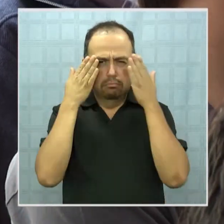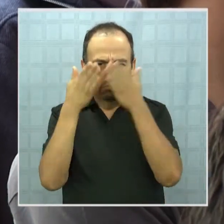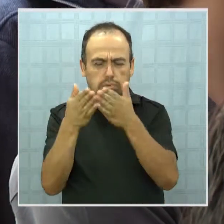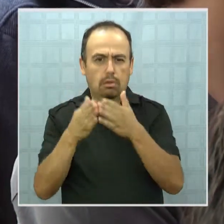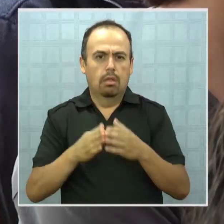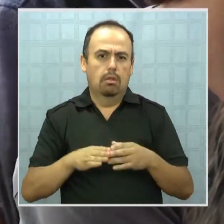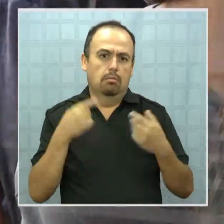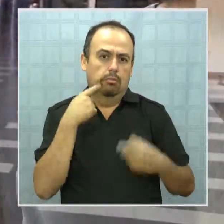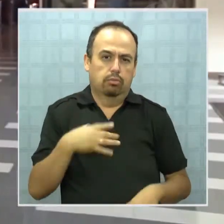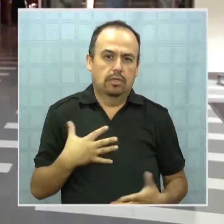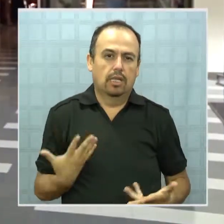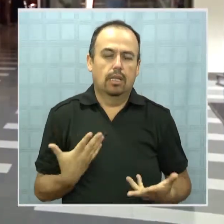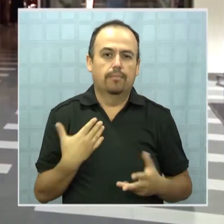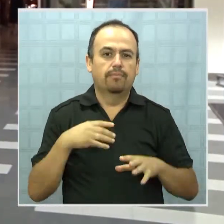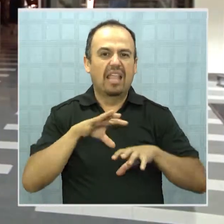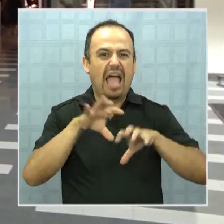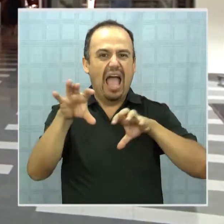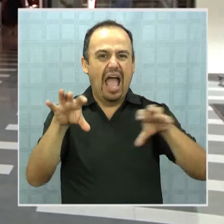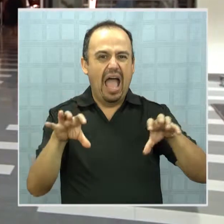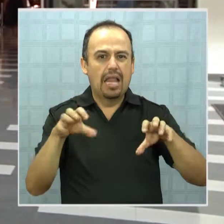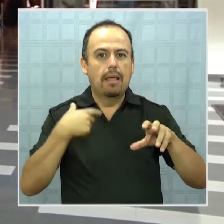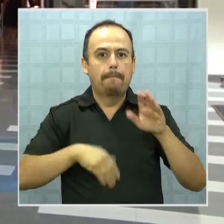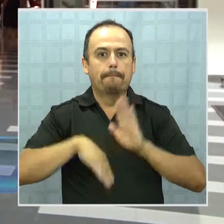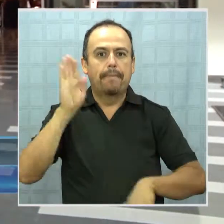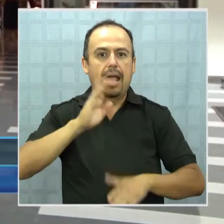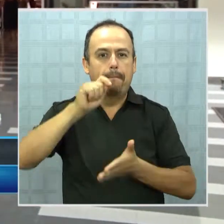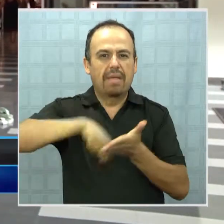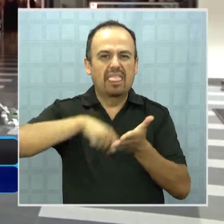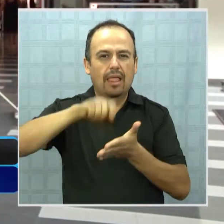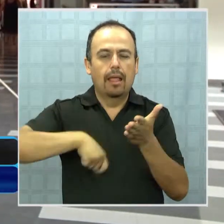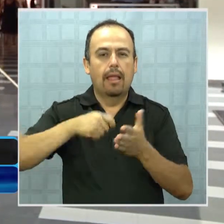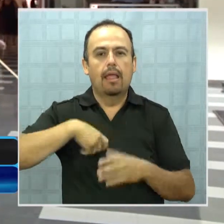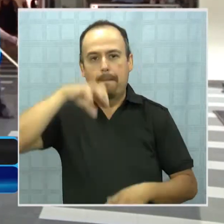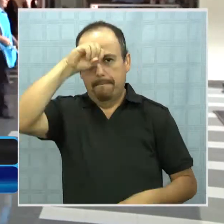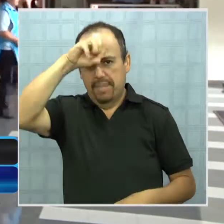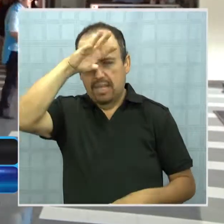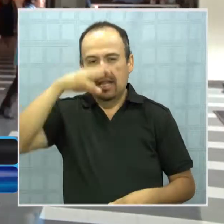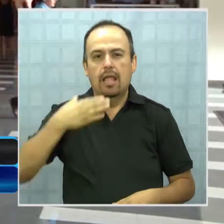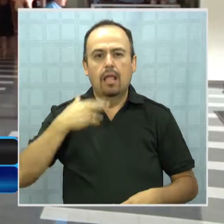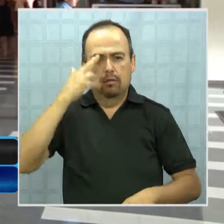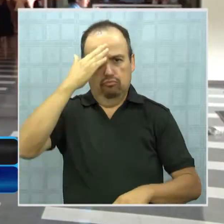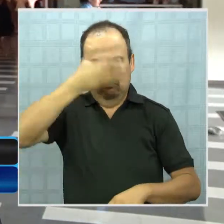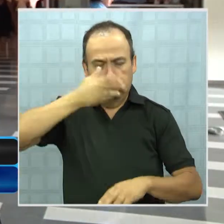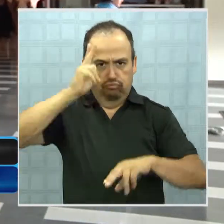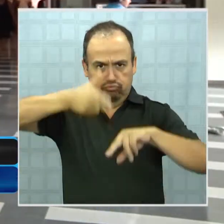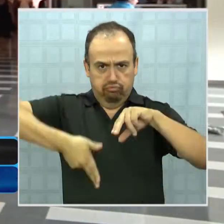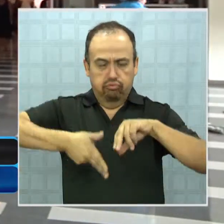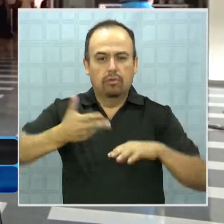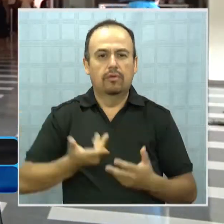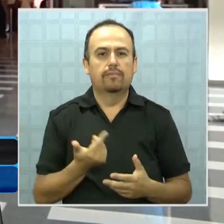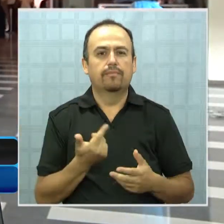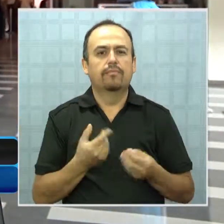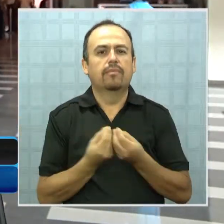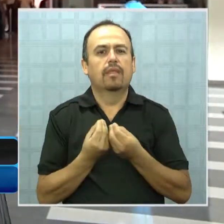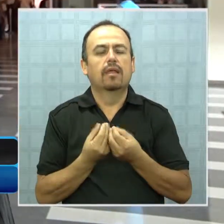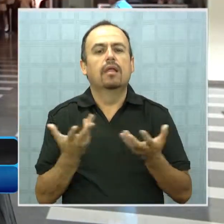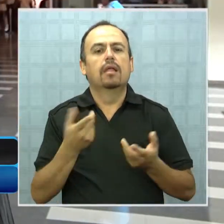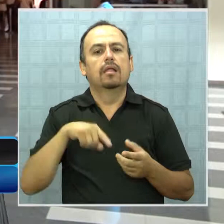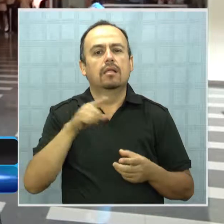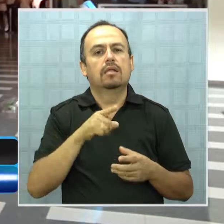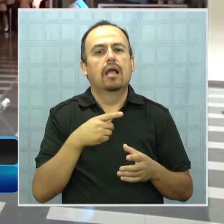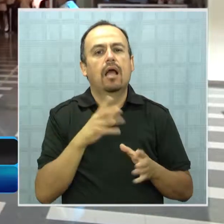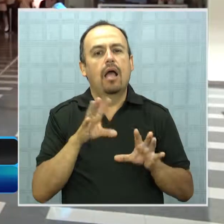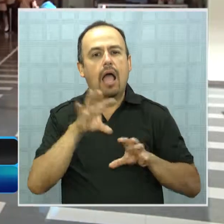una de las áreas con mayor demanda por matrícula ha sido minería y metalurgia y también las áreas que están